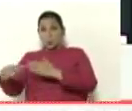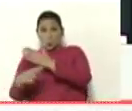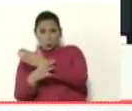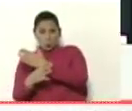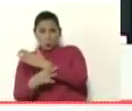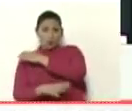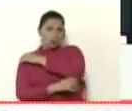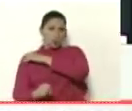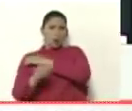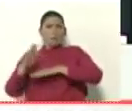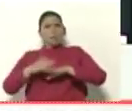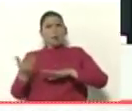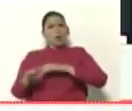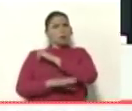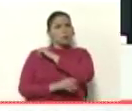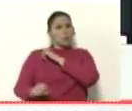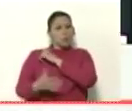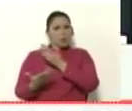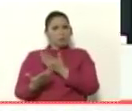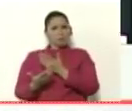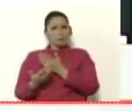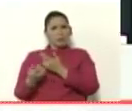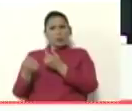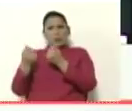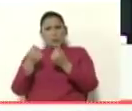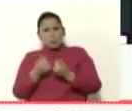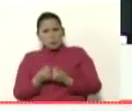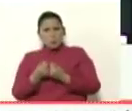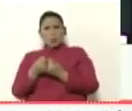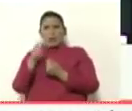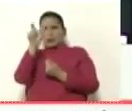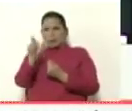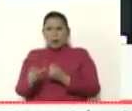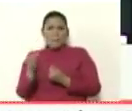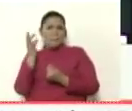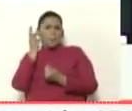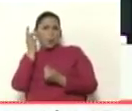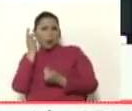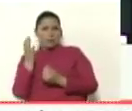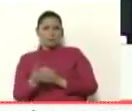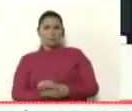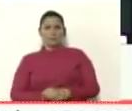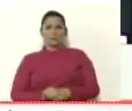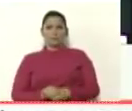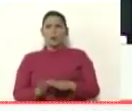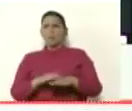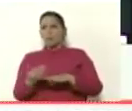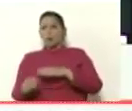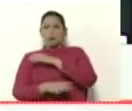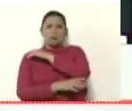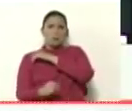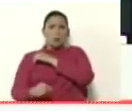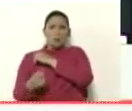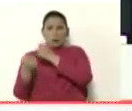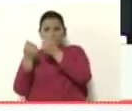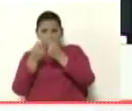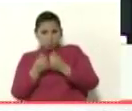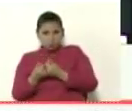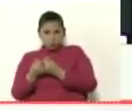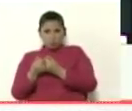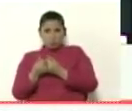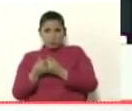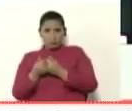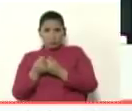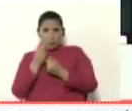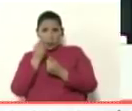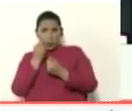¿por qué no se va a robar el pichache Rosana Barrera Rosana de Cúcuta? ¿por qué no se va a robar el pichache este señor